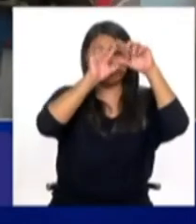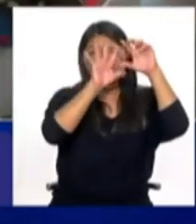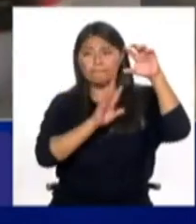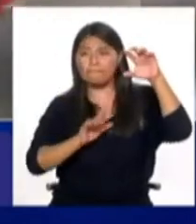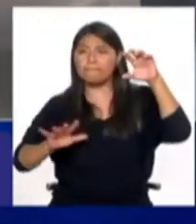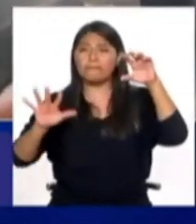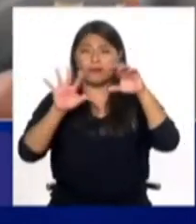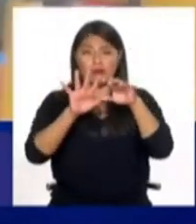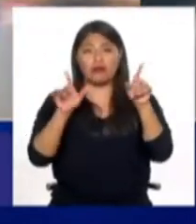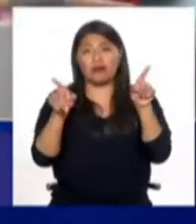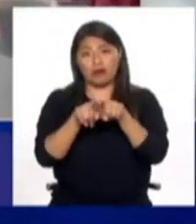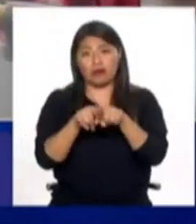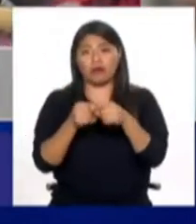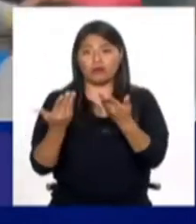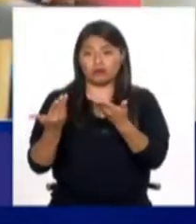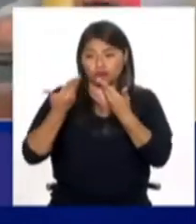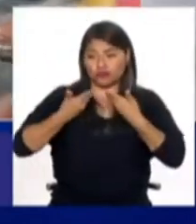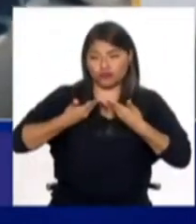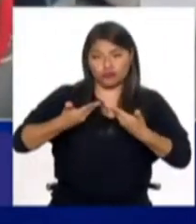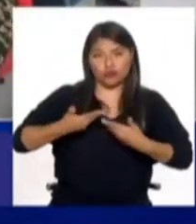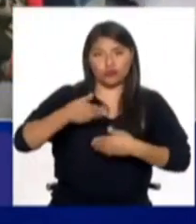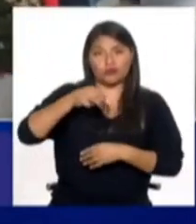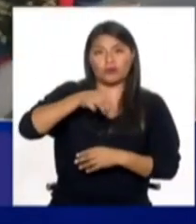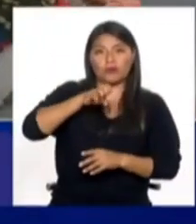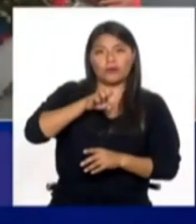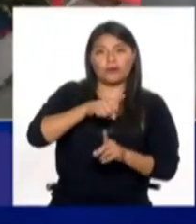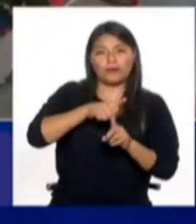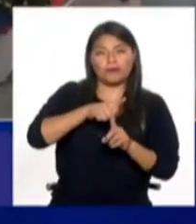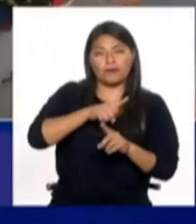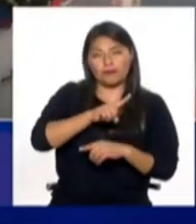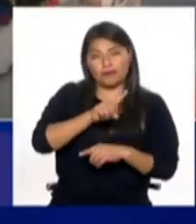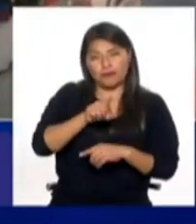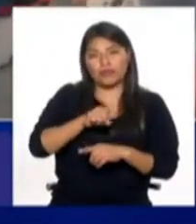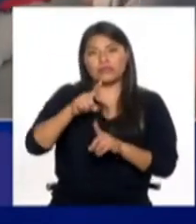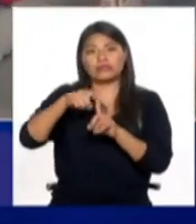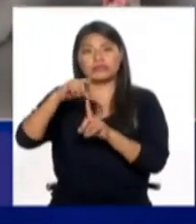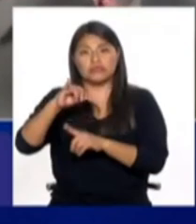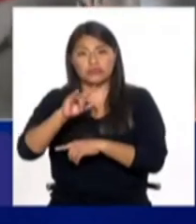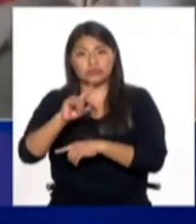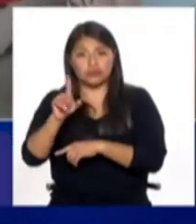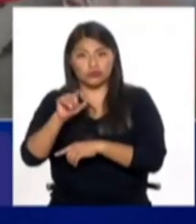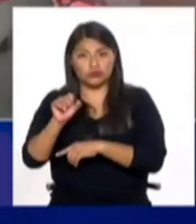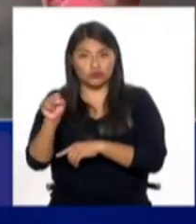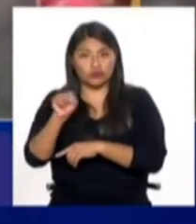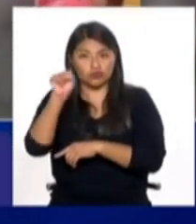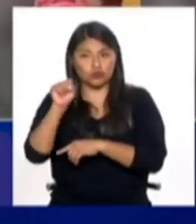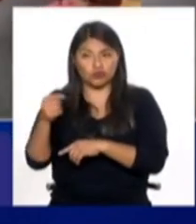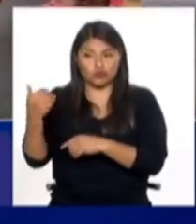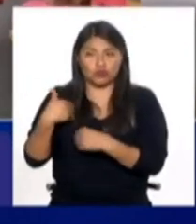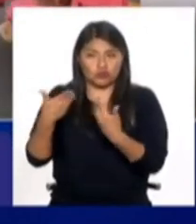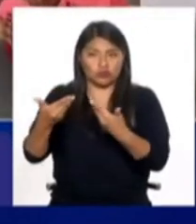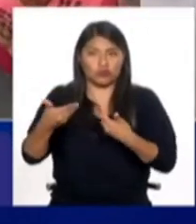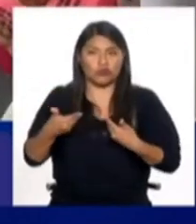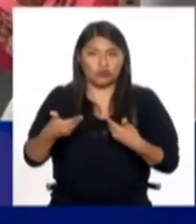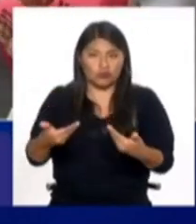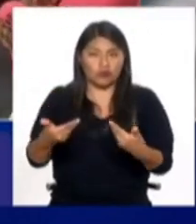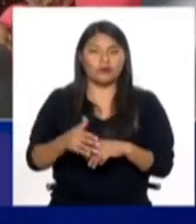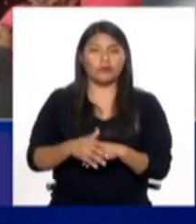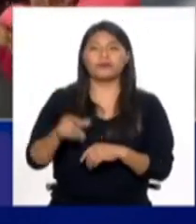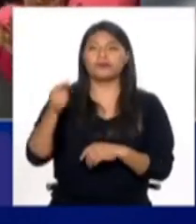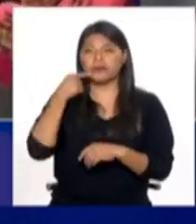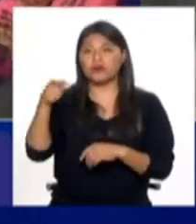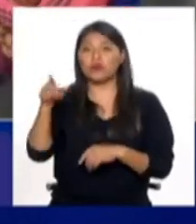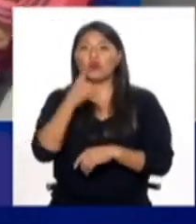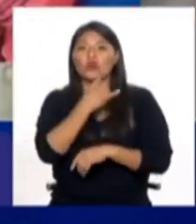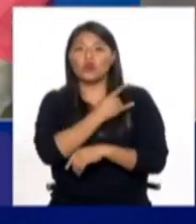obviamente los mestizos, que finalmente somos. Entonces, en verdad es bien importante recalcar esto que estás mencionando y como has mencionado también, has indicado, en las universidades